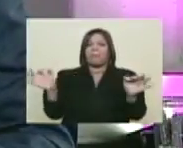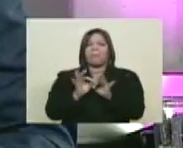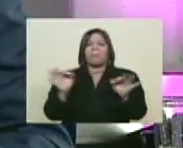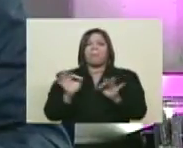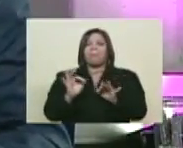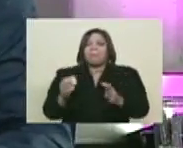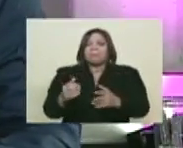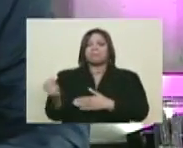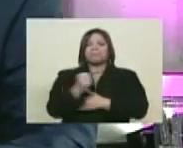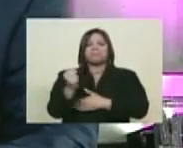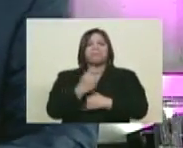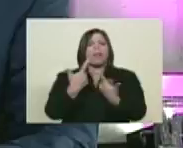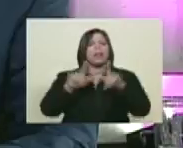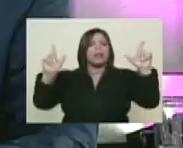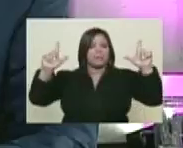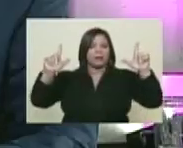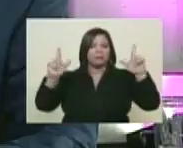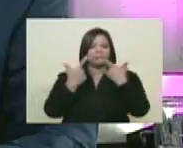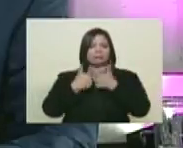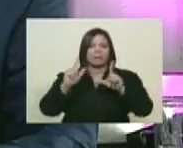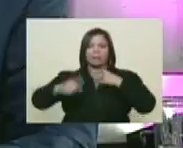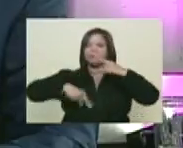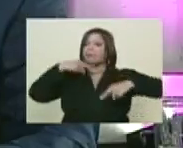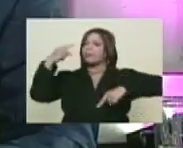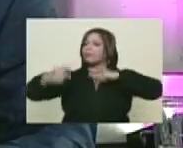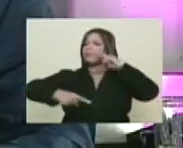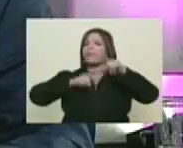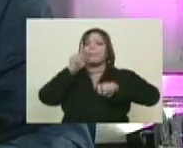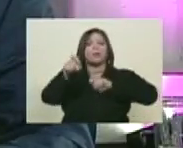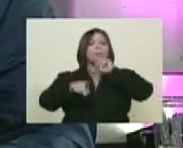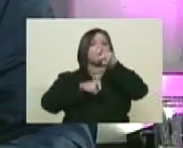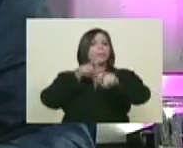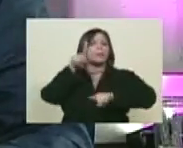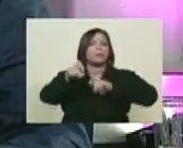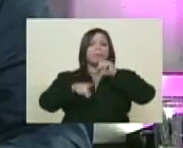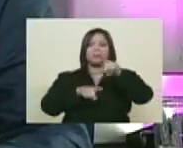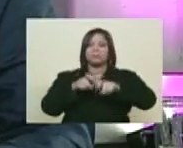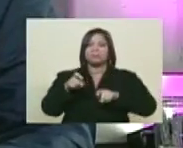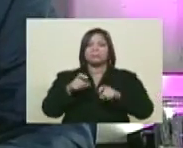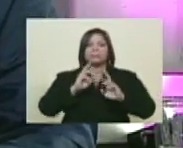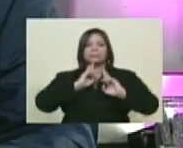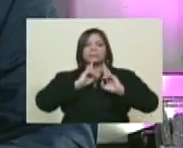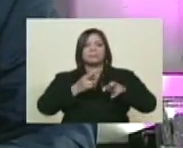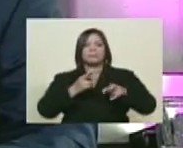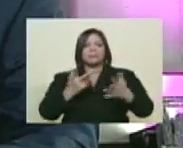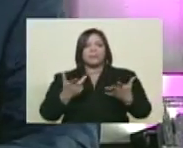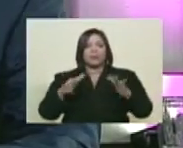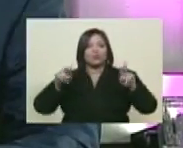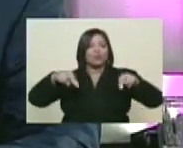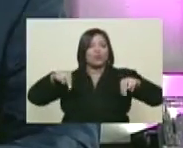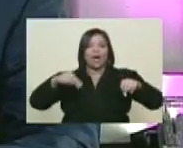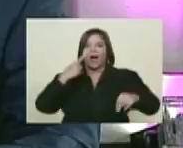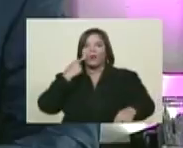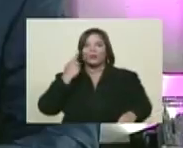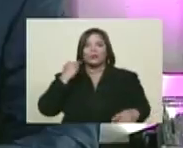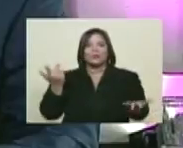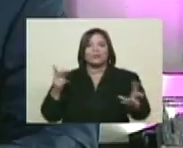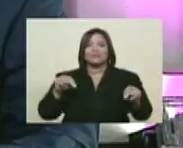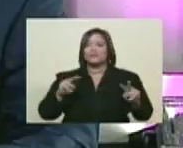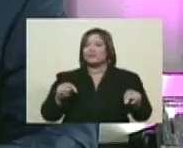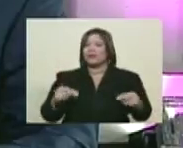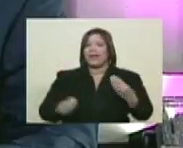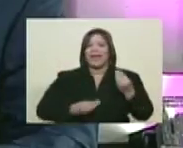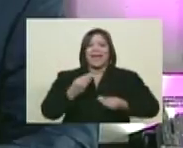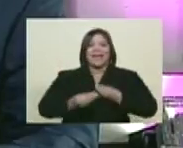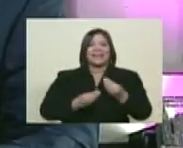contemplaciones, con una contundencia que resulta no habitual. Y en este preciso